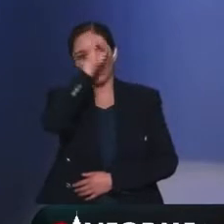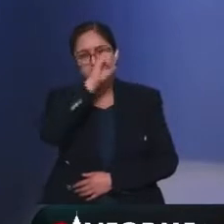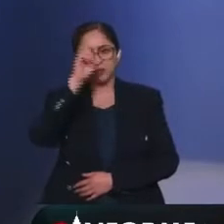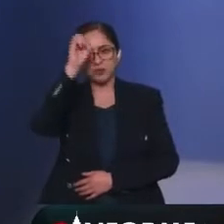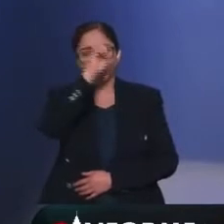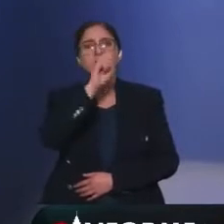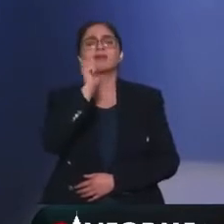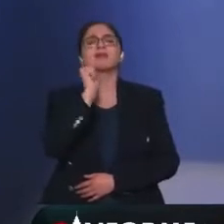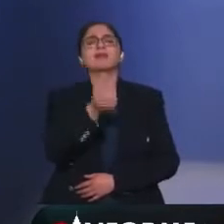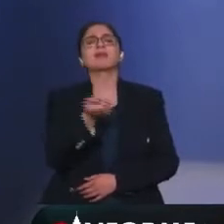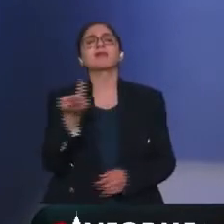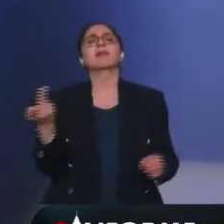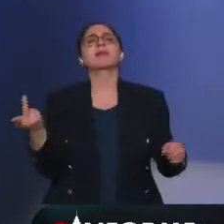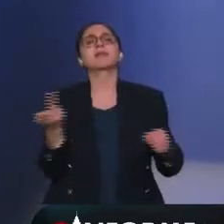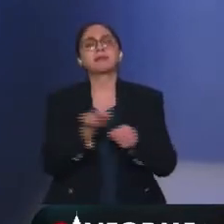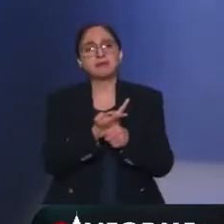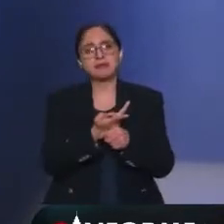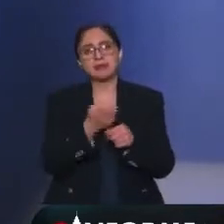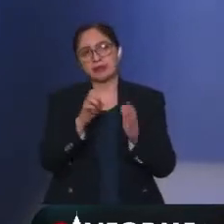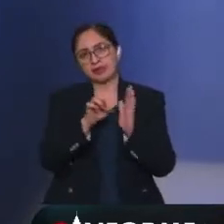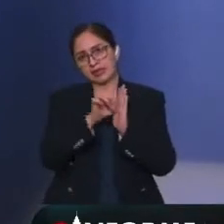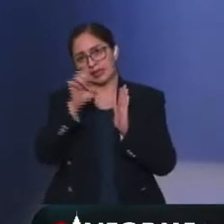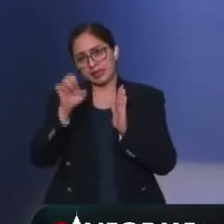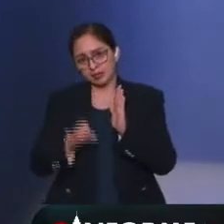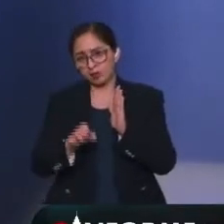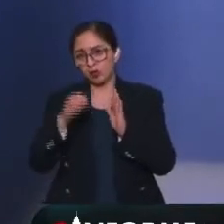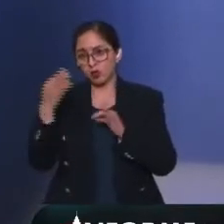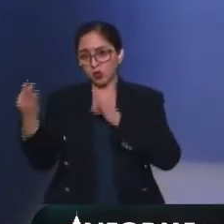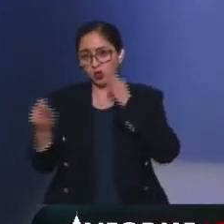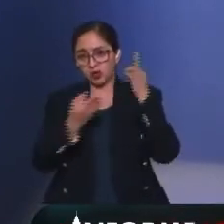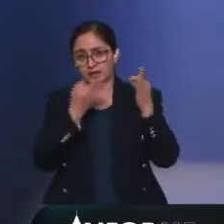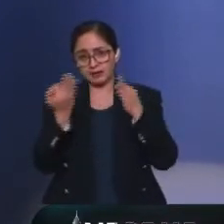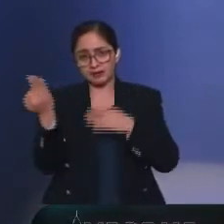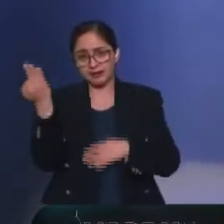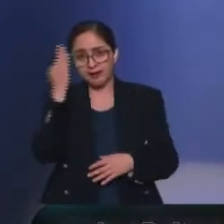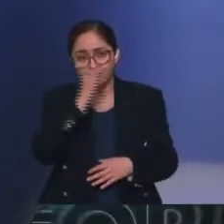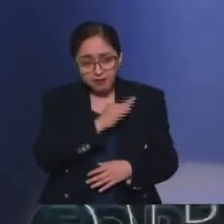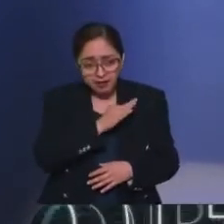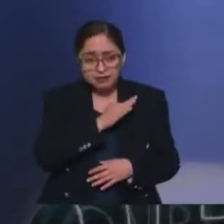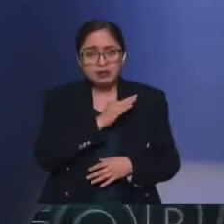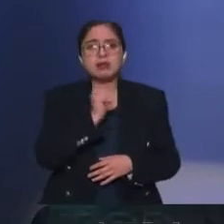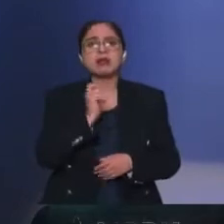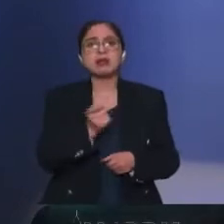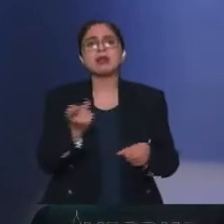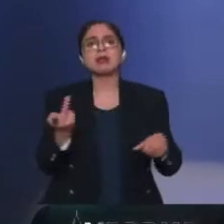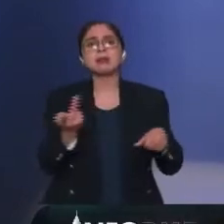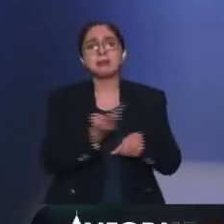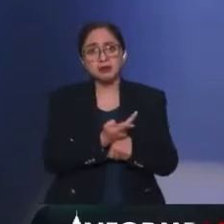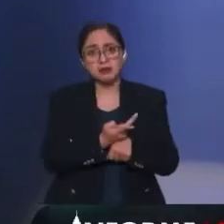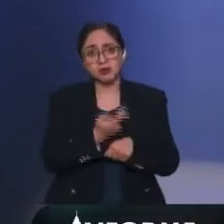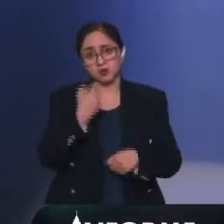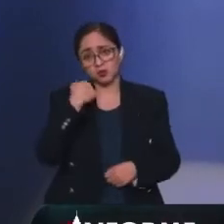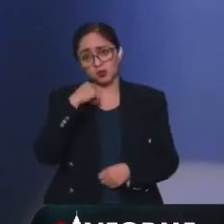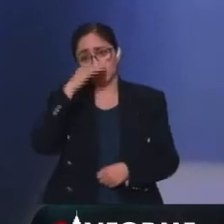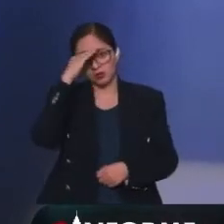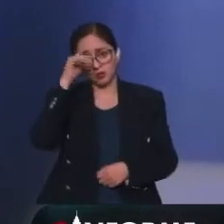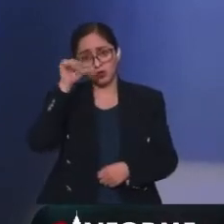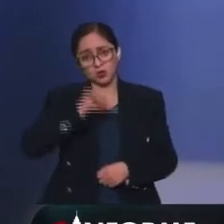que puede generar la infodemia y me parece que el día de hoy, más que un chorro eterno, nos traes ejemplos, ¿no?